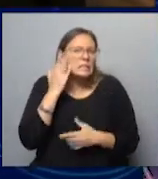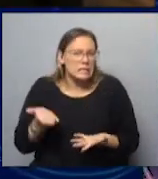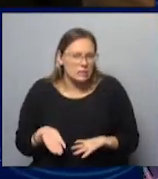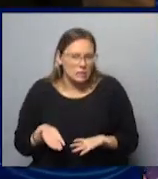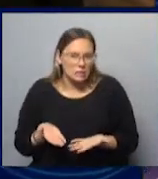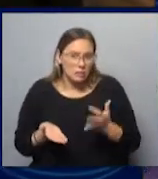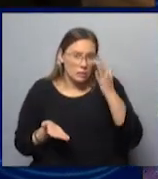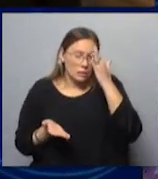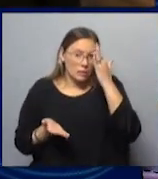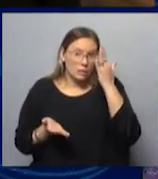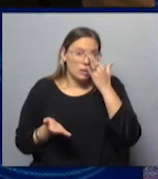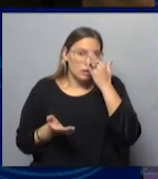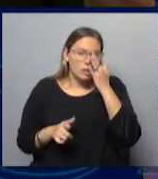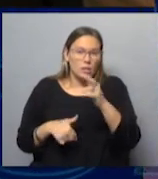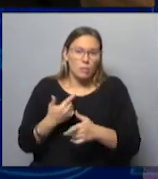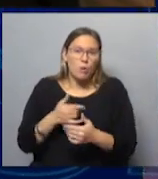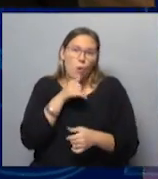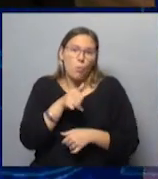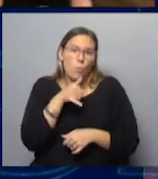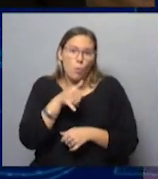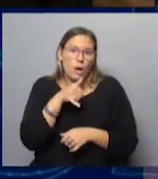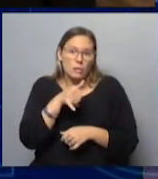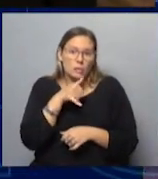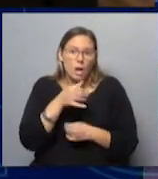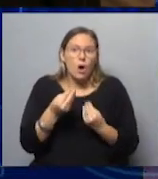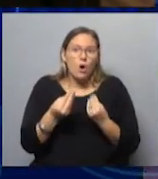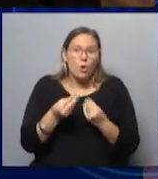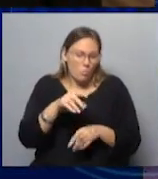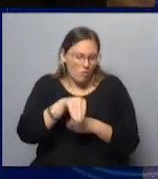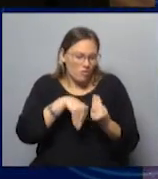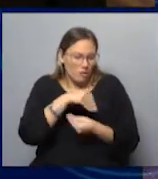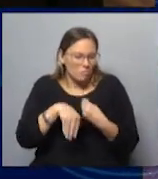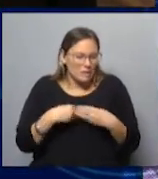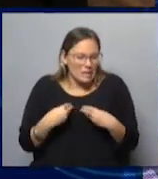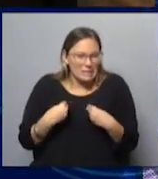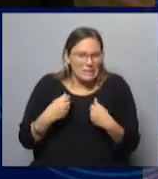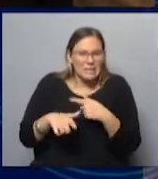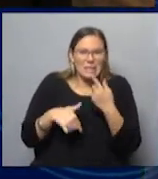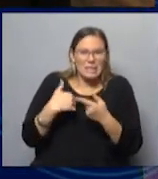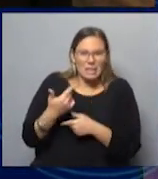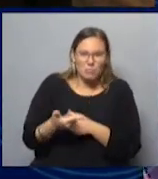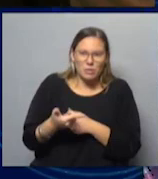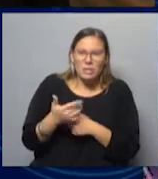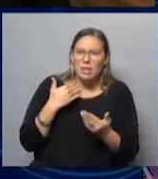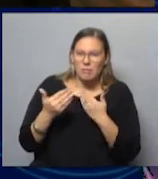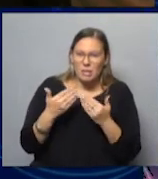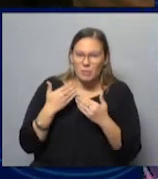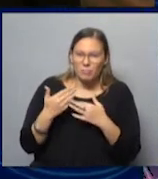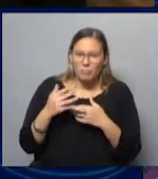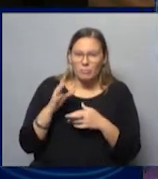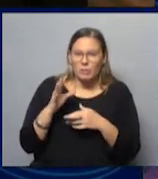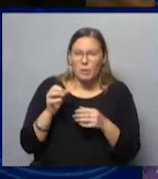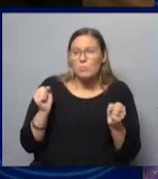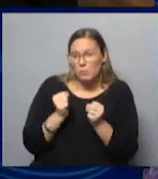¿no? Y después que uno habla, ¿cómo queda la familia después de ese tipo de charla? Creo que ese es un poco